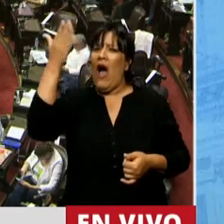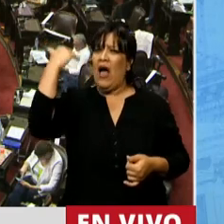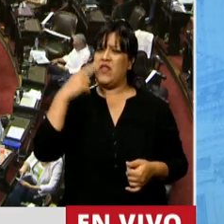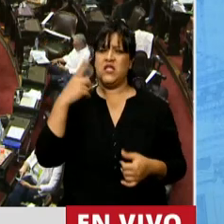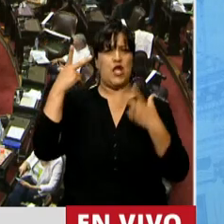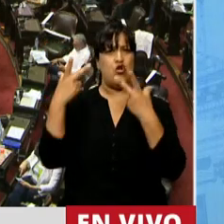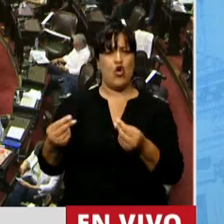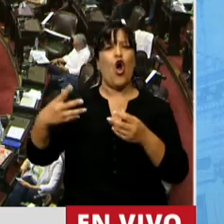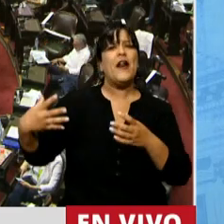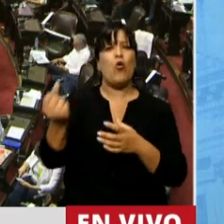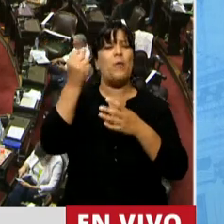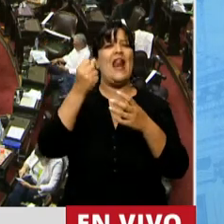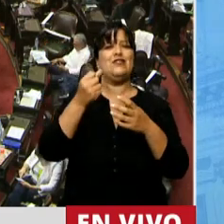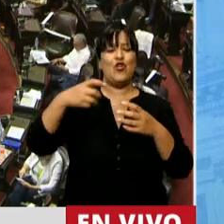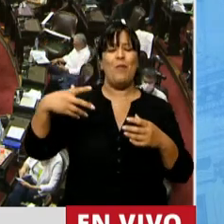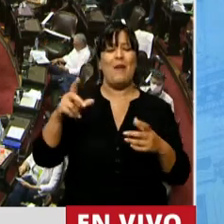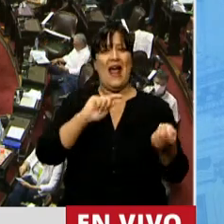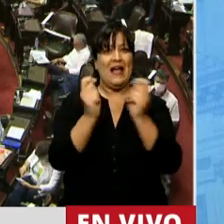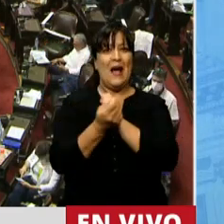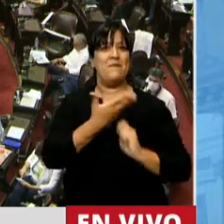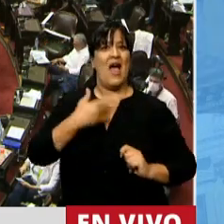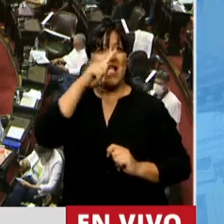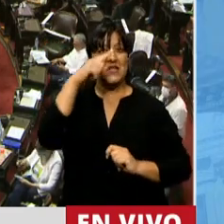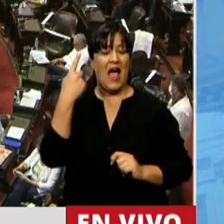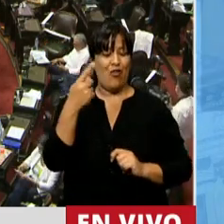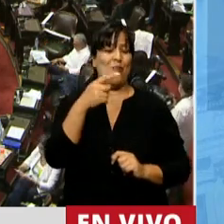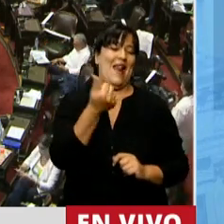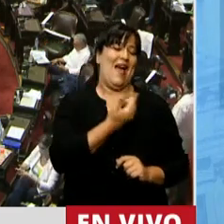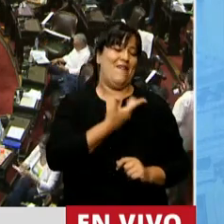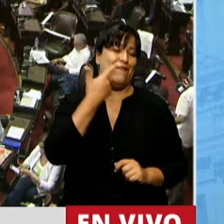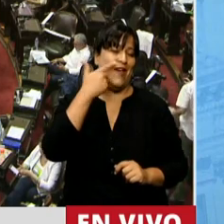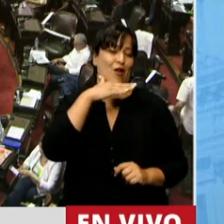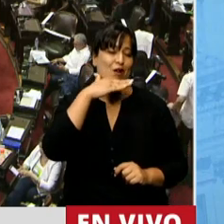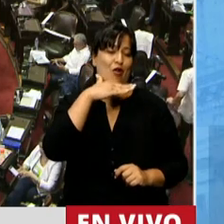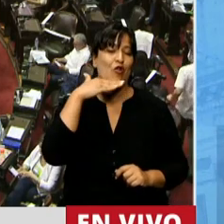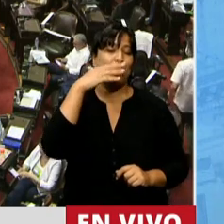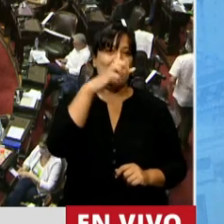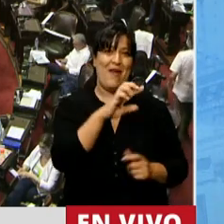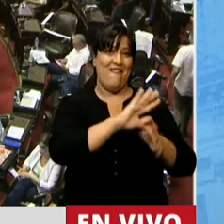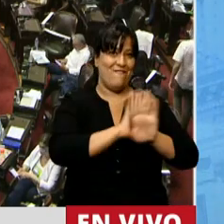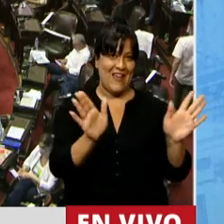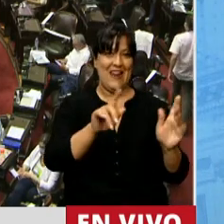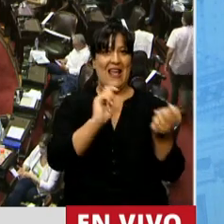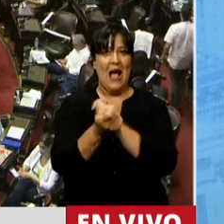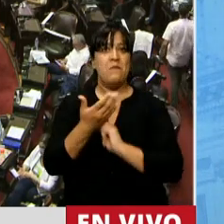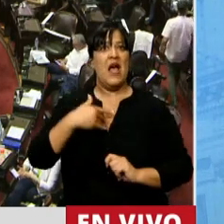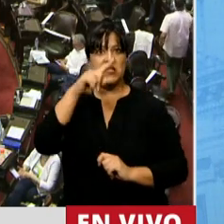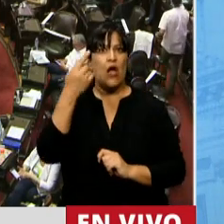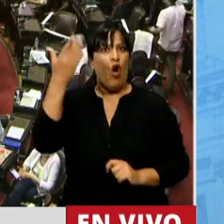recuperación del sistema previsional en la Argentina. Miren, ¿qué decían los fundadores